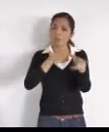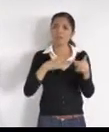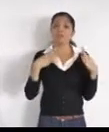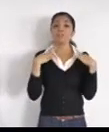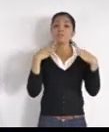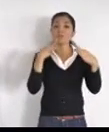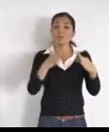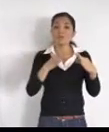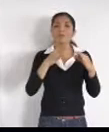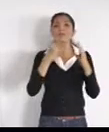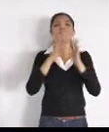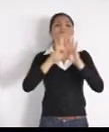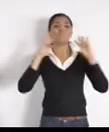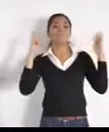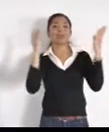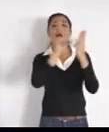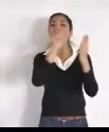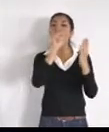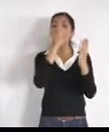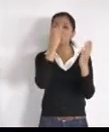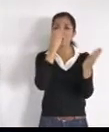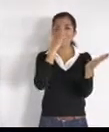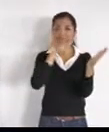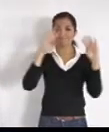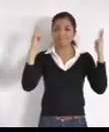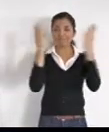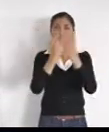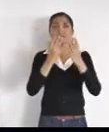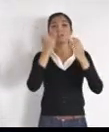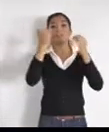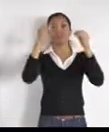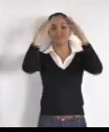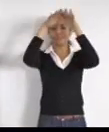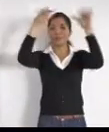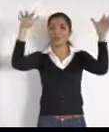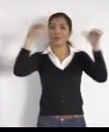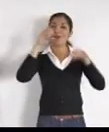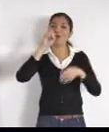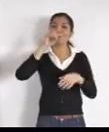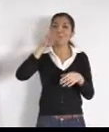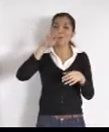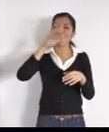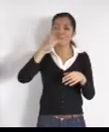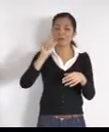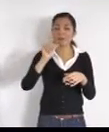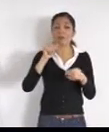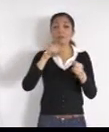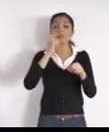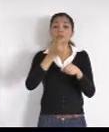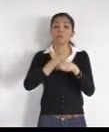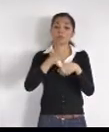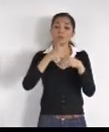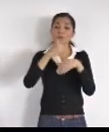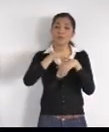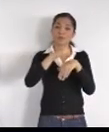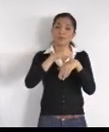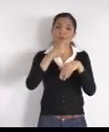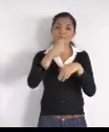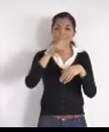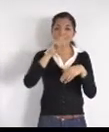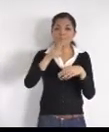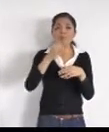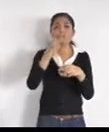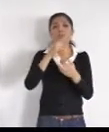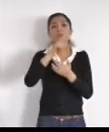en la primaria 175 y la Rafael Magnonado de Villas de Terra Nova y vamos a iniciar a hacer entrega del